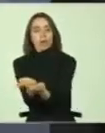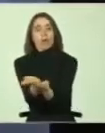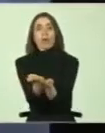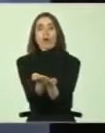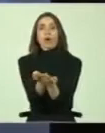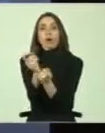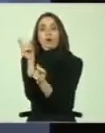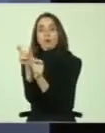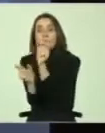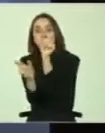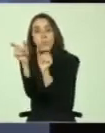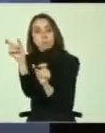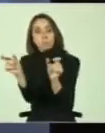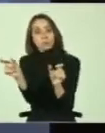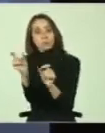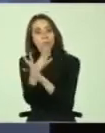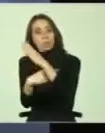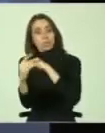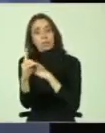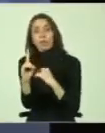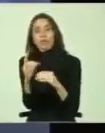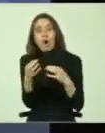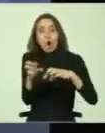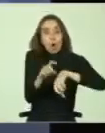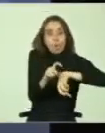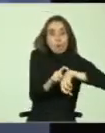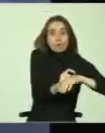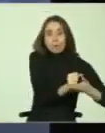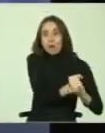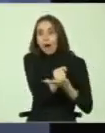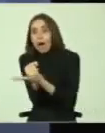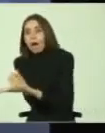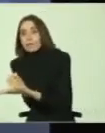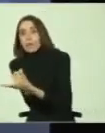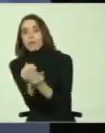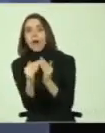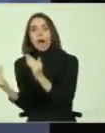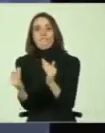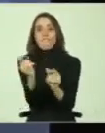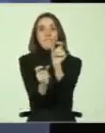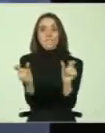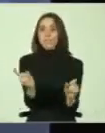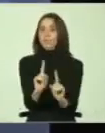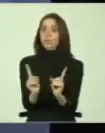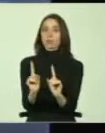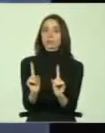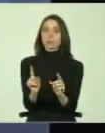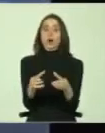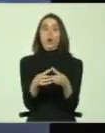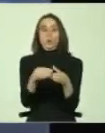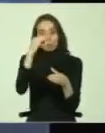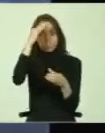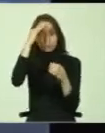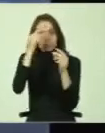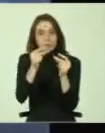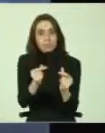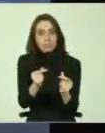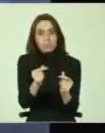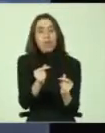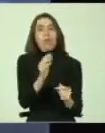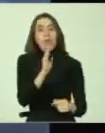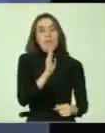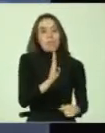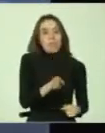no tuvieron el oportuno socorro tanto de sus vecinos como de los grupos especializados que debieron